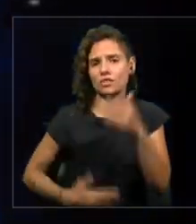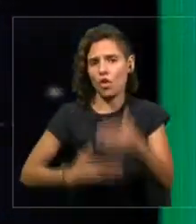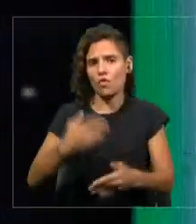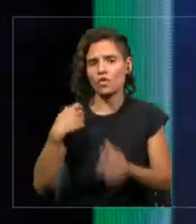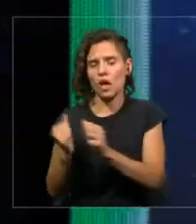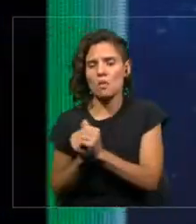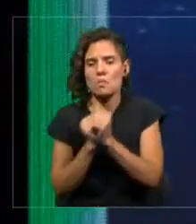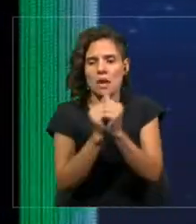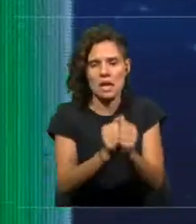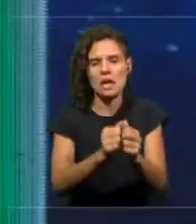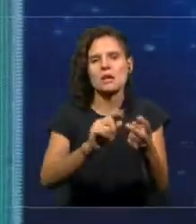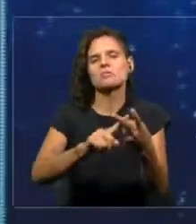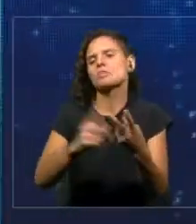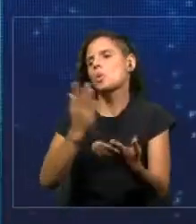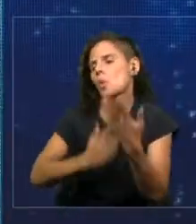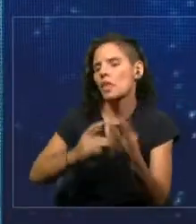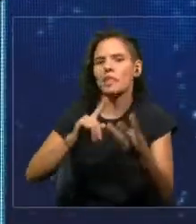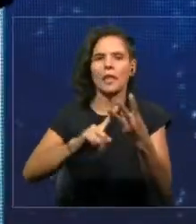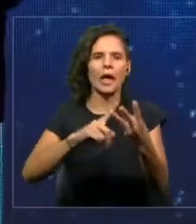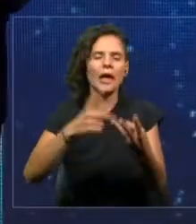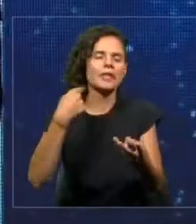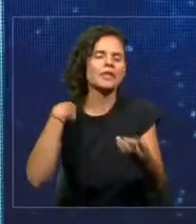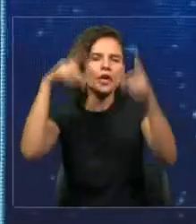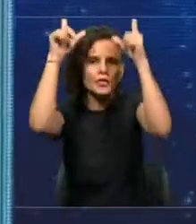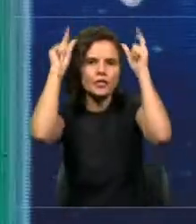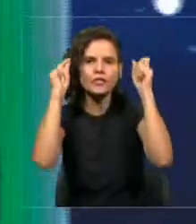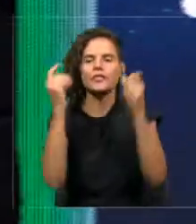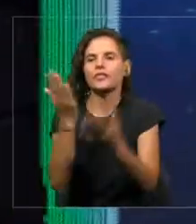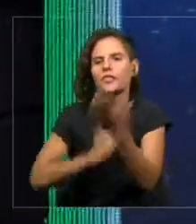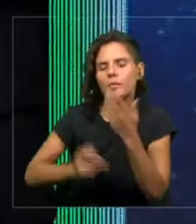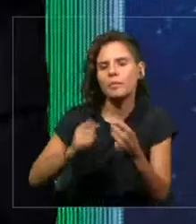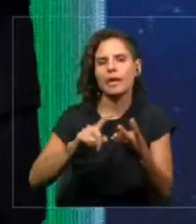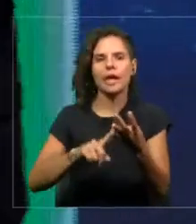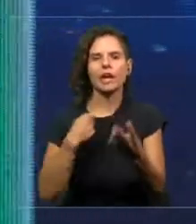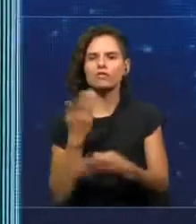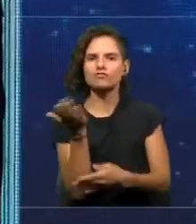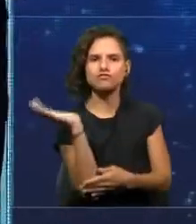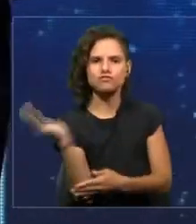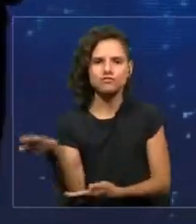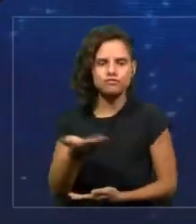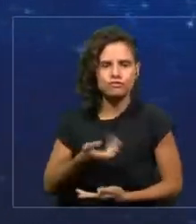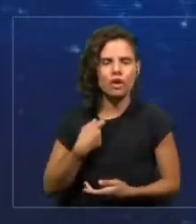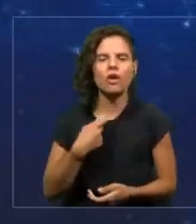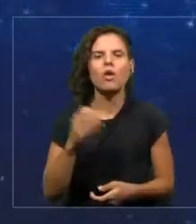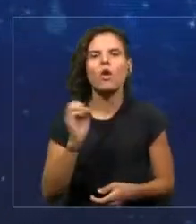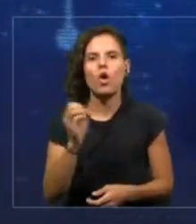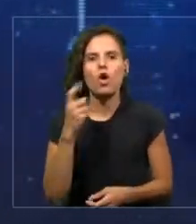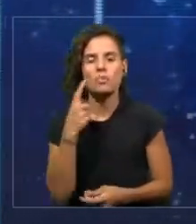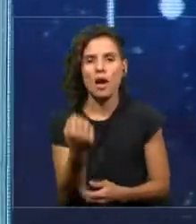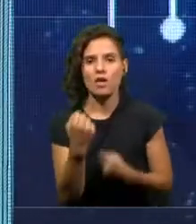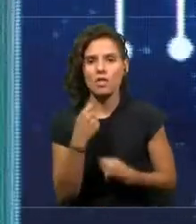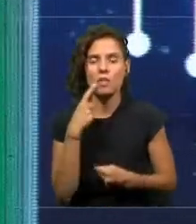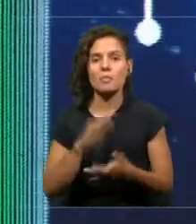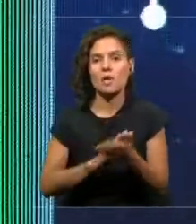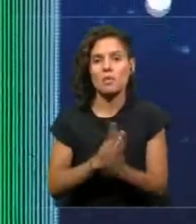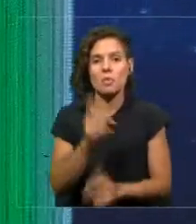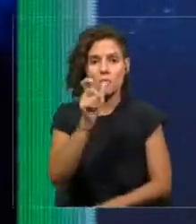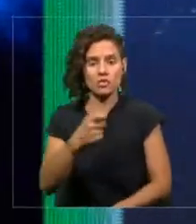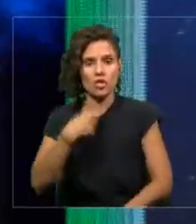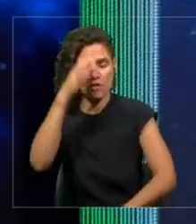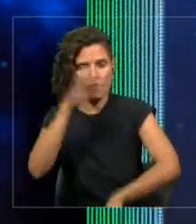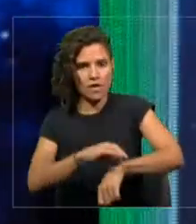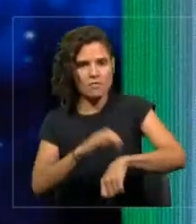cuidadores, robots enfermeros, robots mayordomos, robots biónicos que van a ayudar a algún enfermo que tenga un problema de